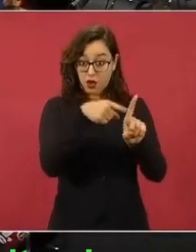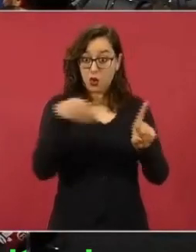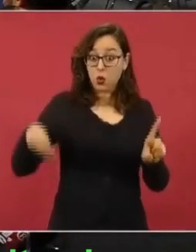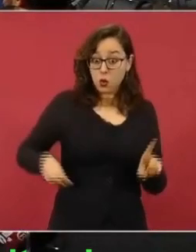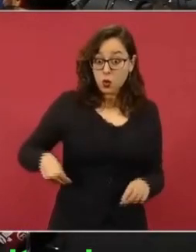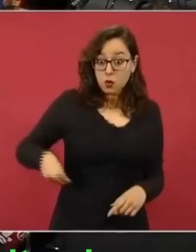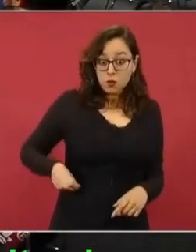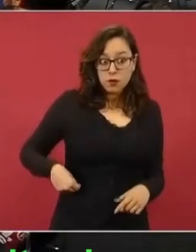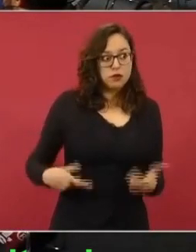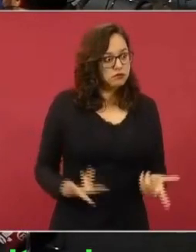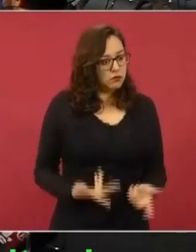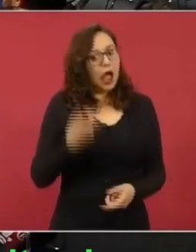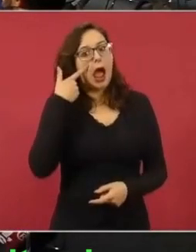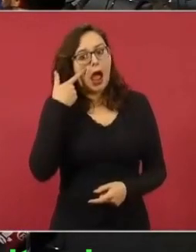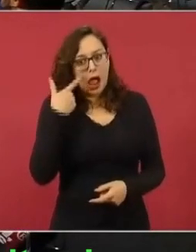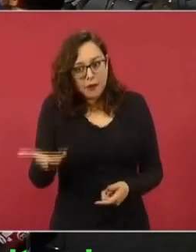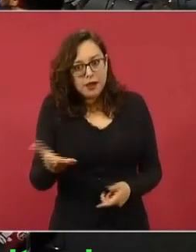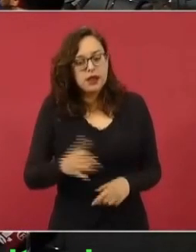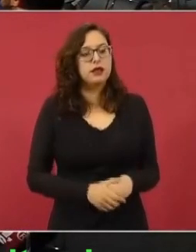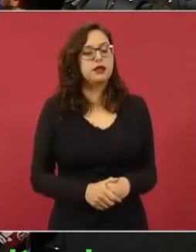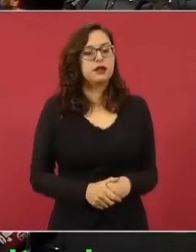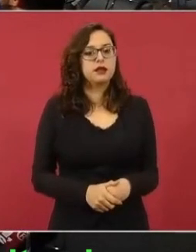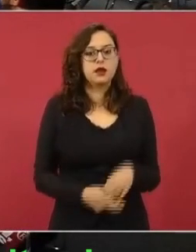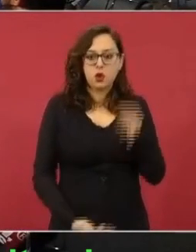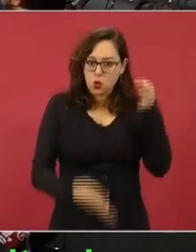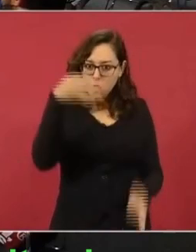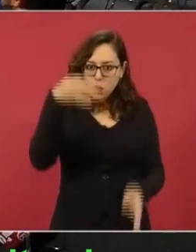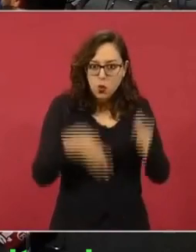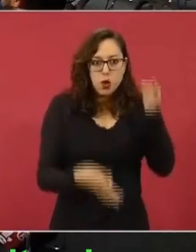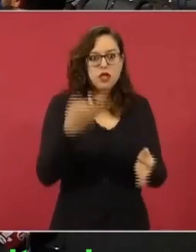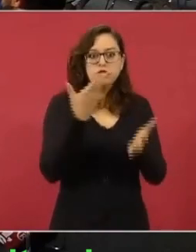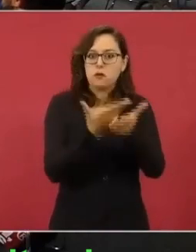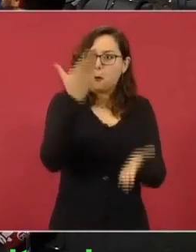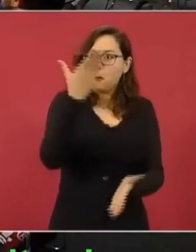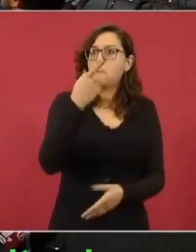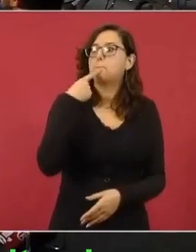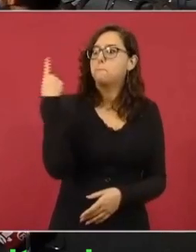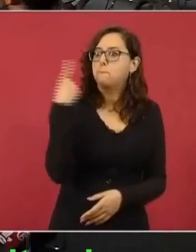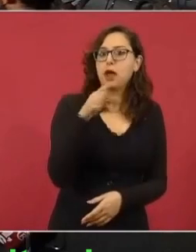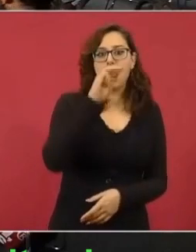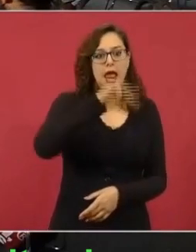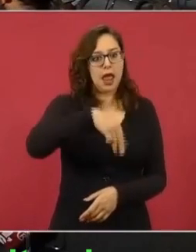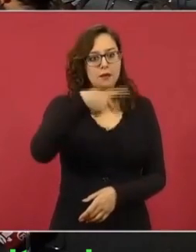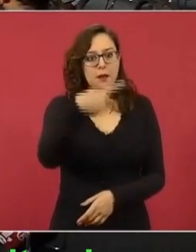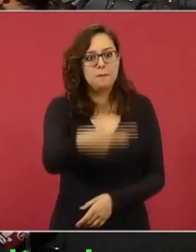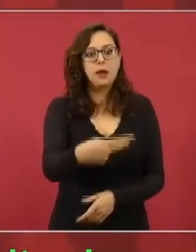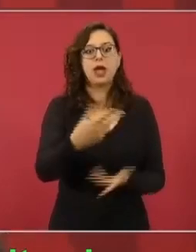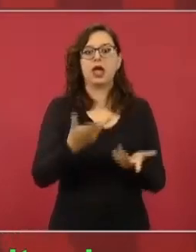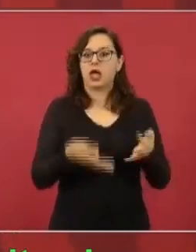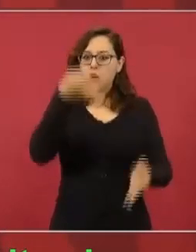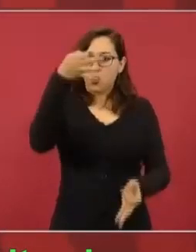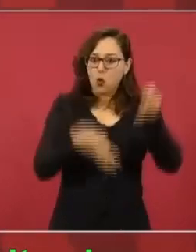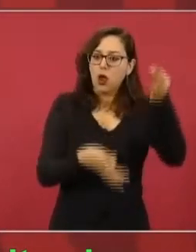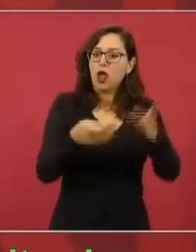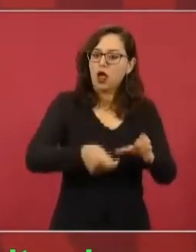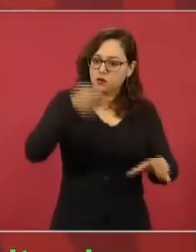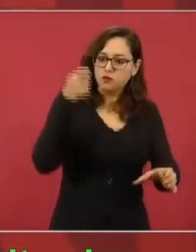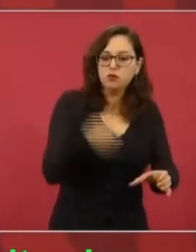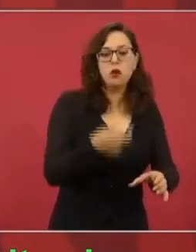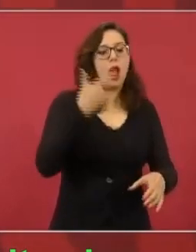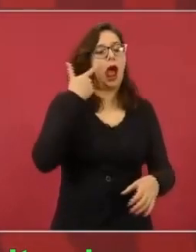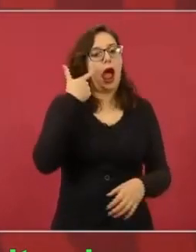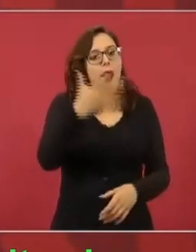que hay pruebas, está en el Ministerio Público, está en el juez, está acusado, pues ¿cómo